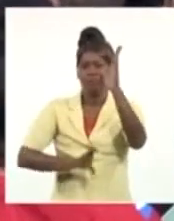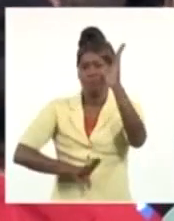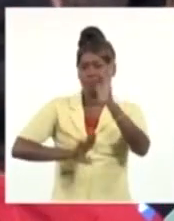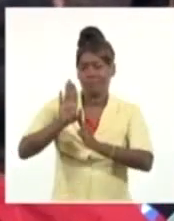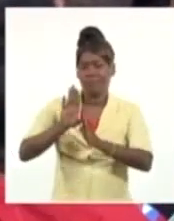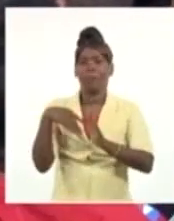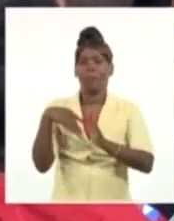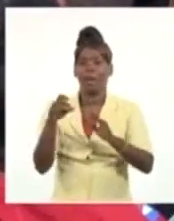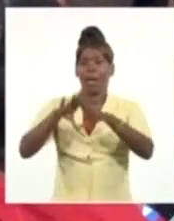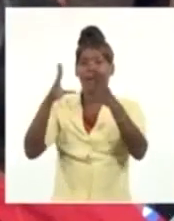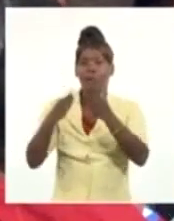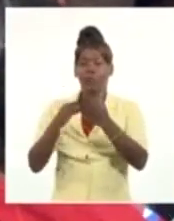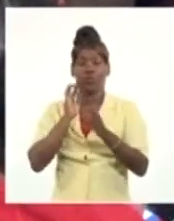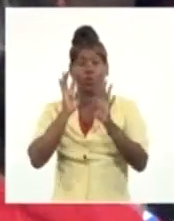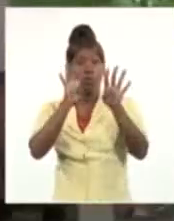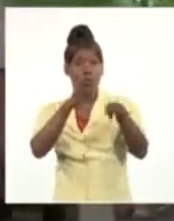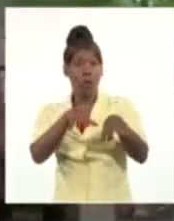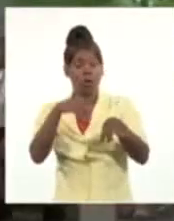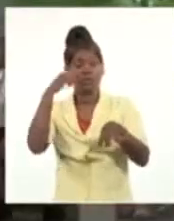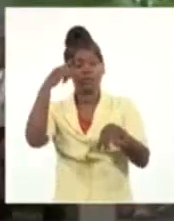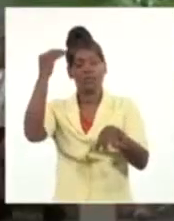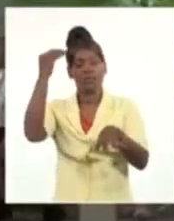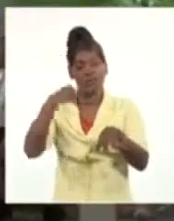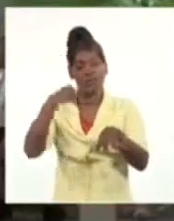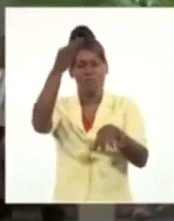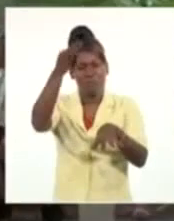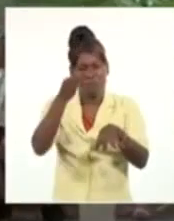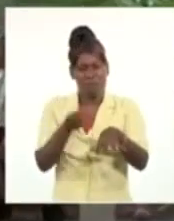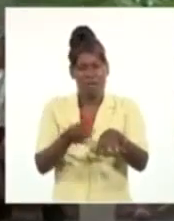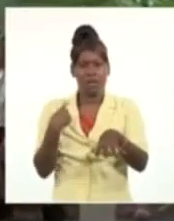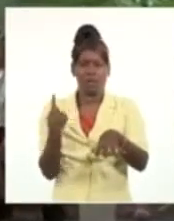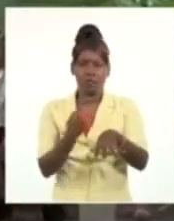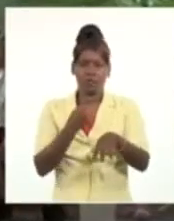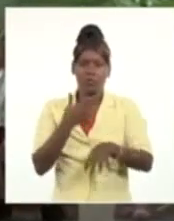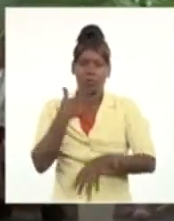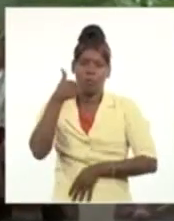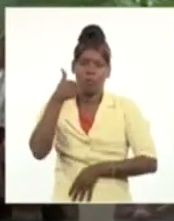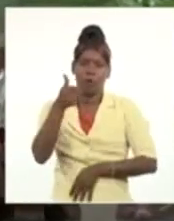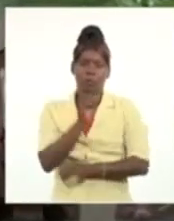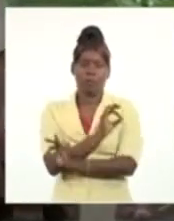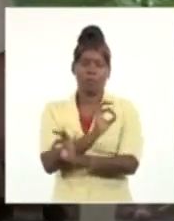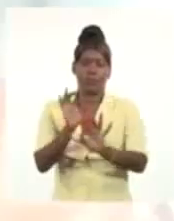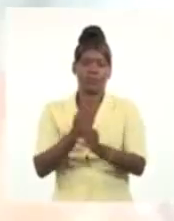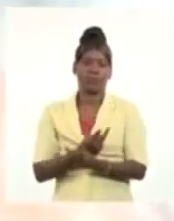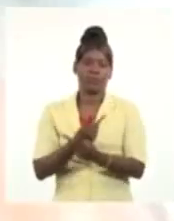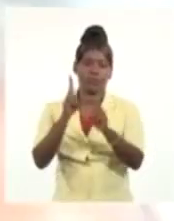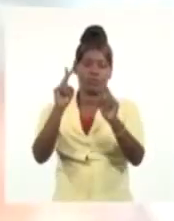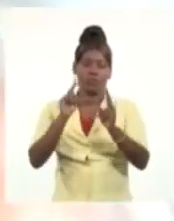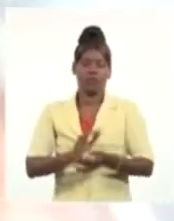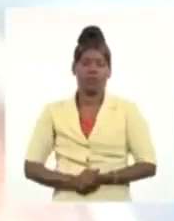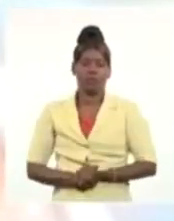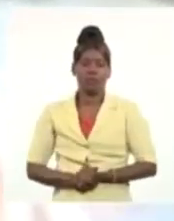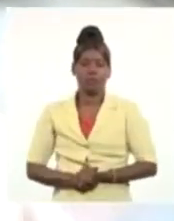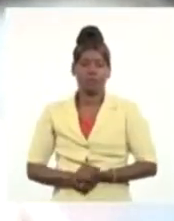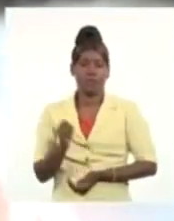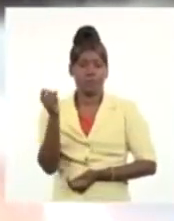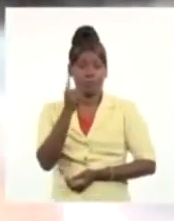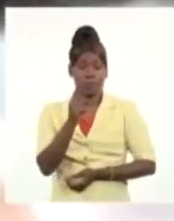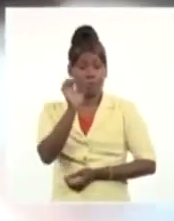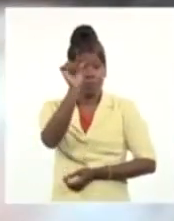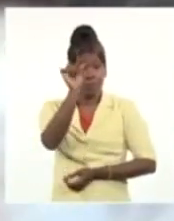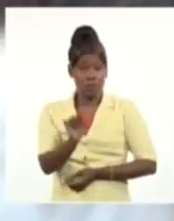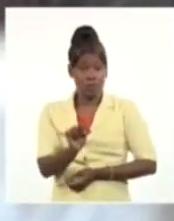Por su parte, Osnay Miguel Colina Rodríguez, primer secretario del Comité Provincial del Partido en Villa Clara, destacó lo imperioso de trabajar